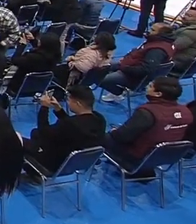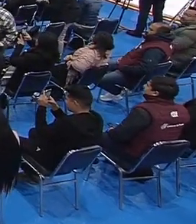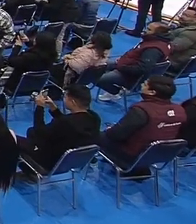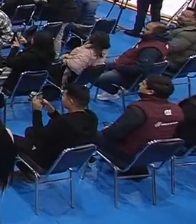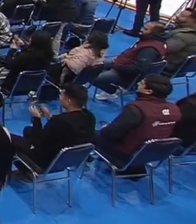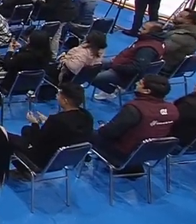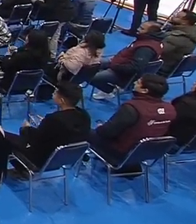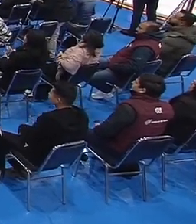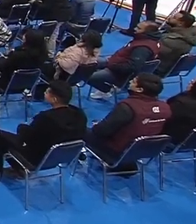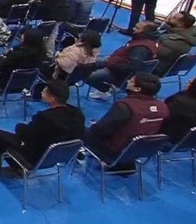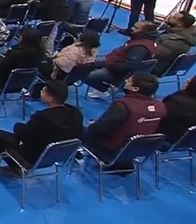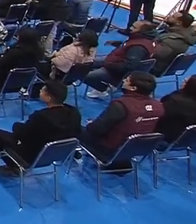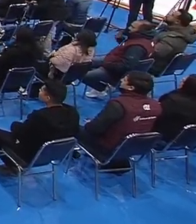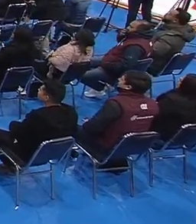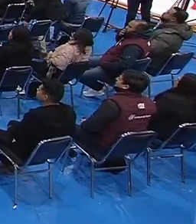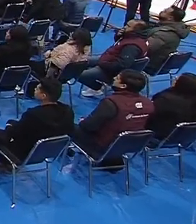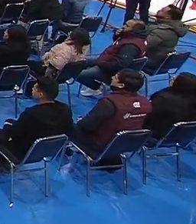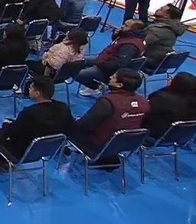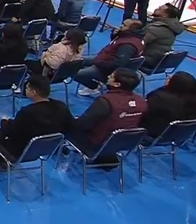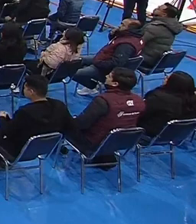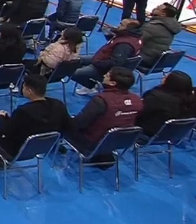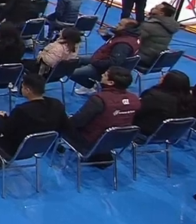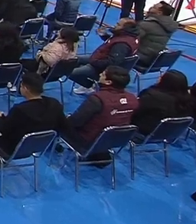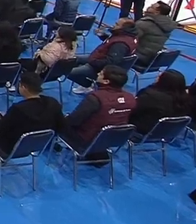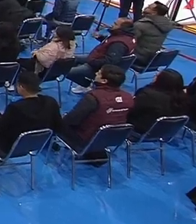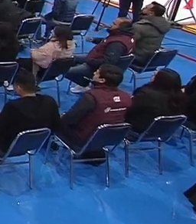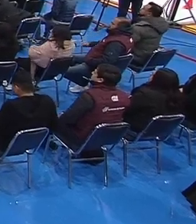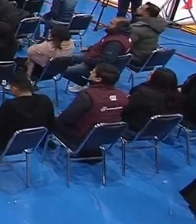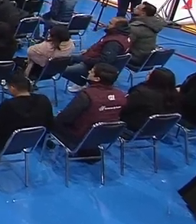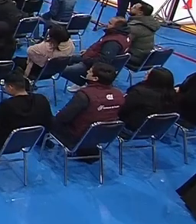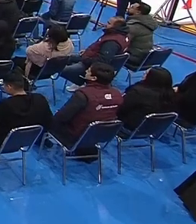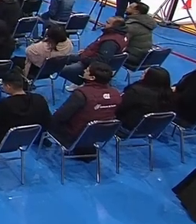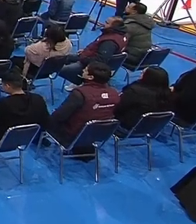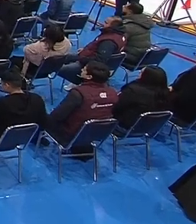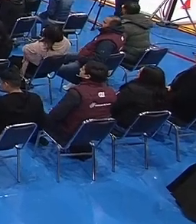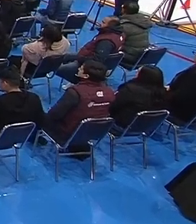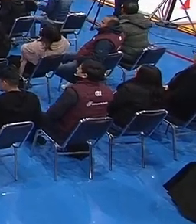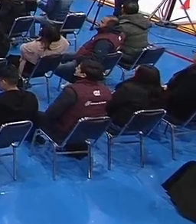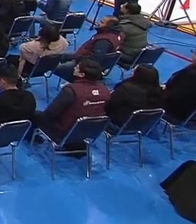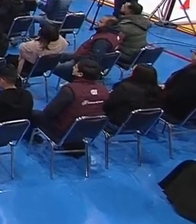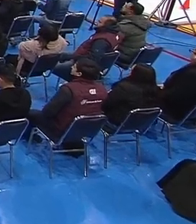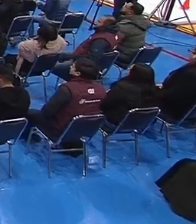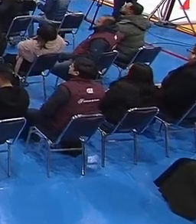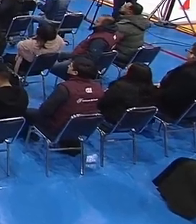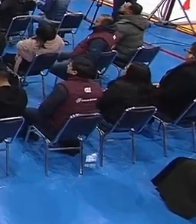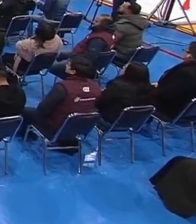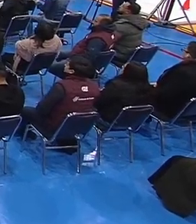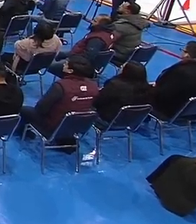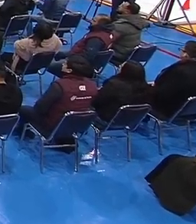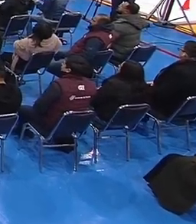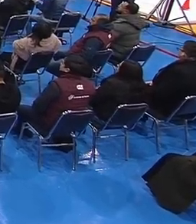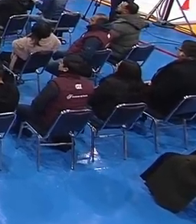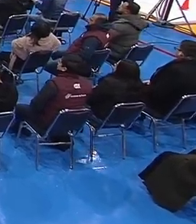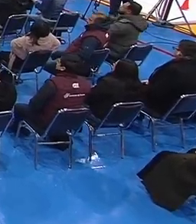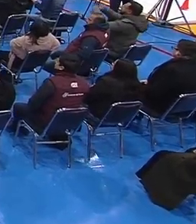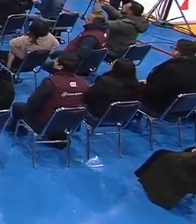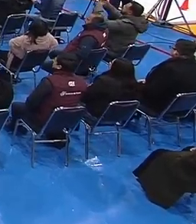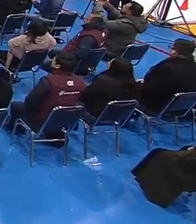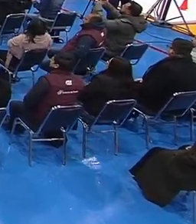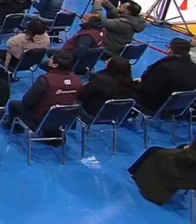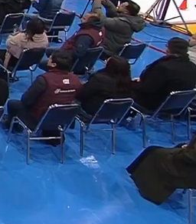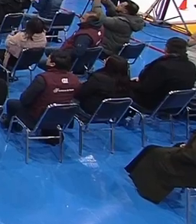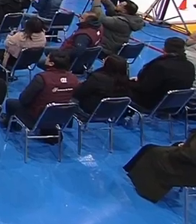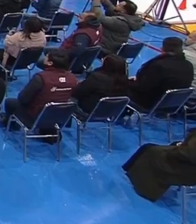Bueno, pues nos da bastante gusto amanecer aquí en Oriental, Puebla.